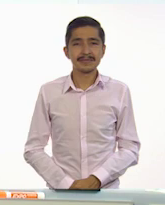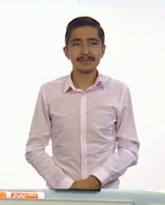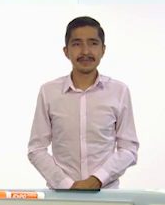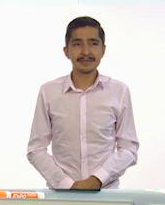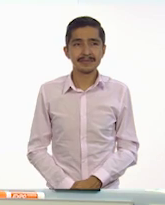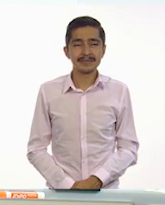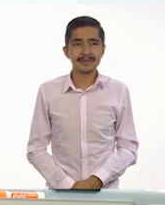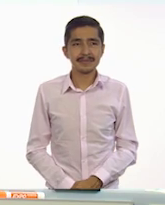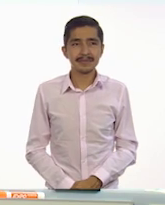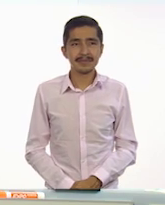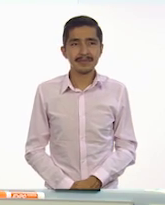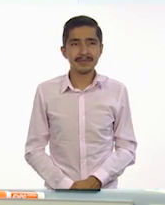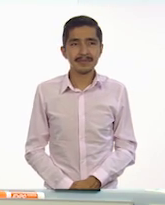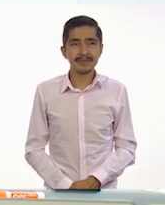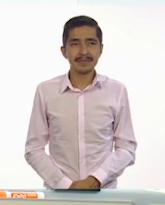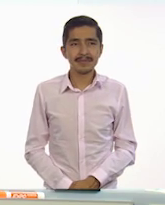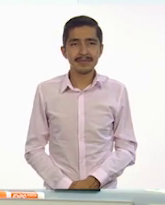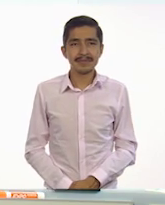Hola, Leona.